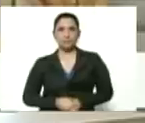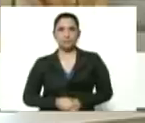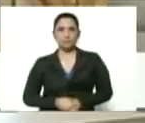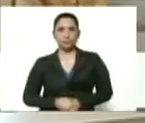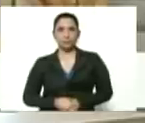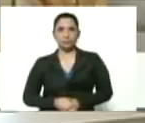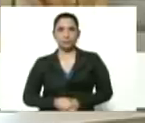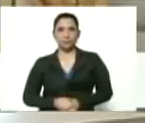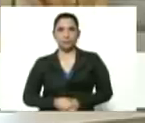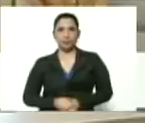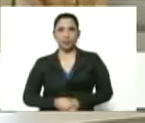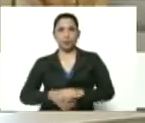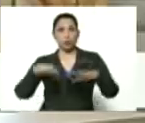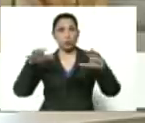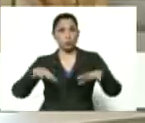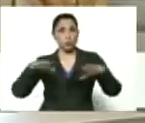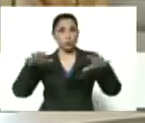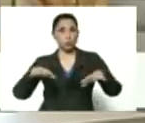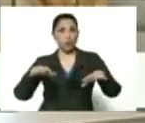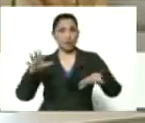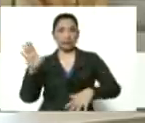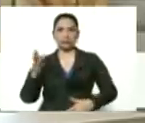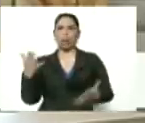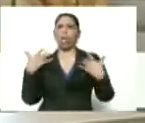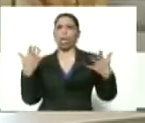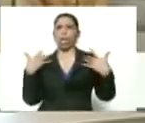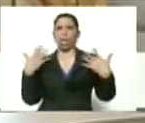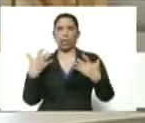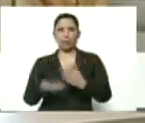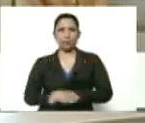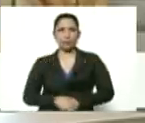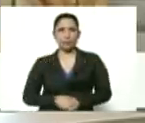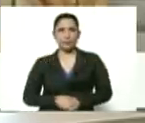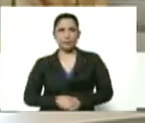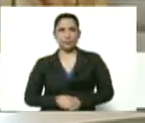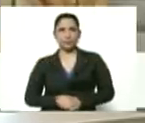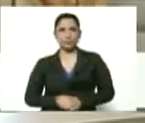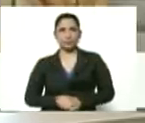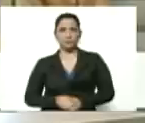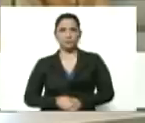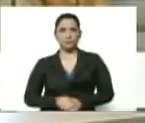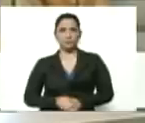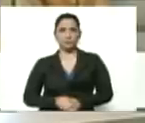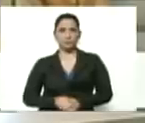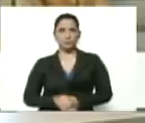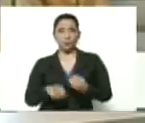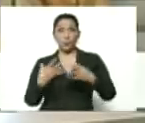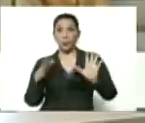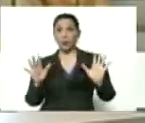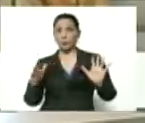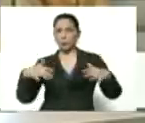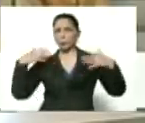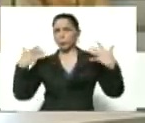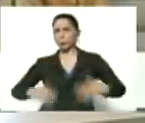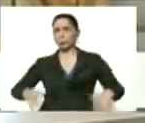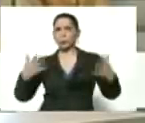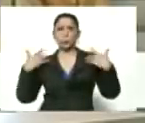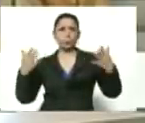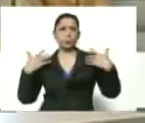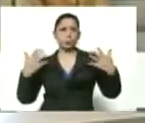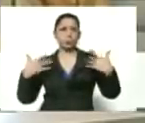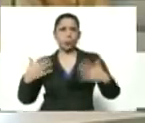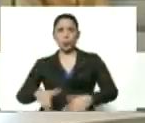Estamos esperando las lluvias para que calme la calor, como dicen. ¿Ah? Bueno, tremendo calor ha pegado todos estos días.